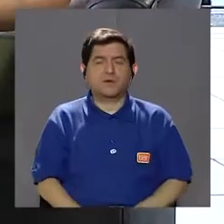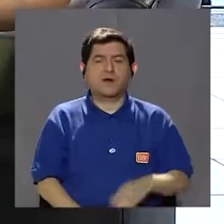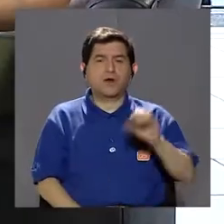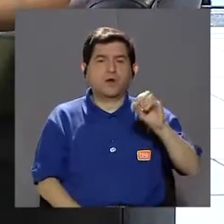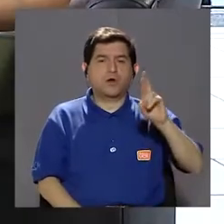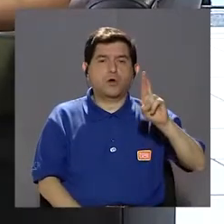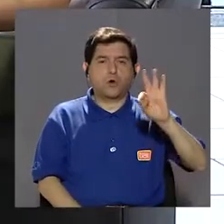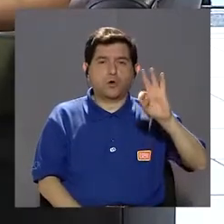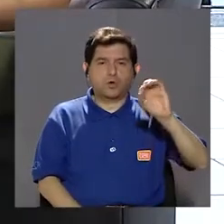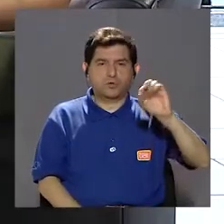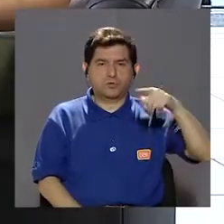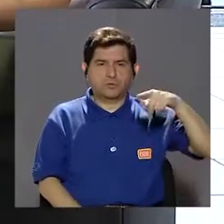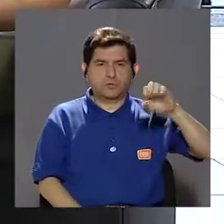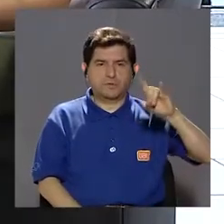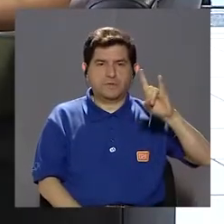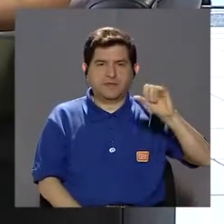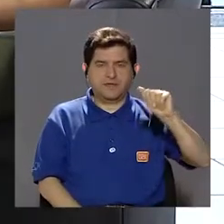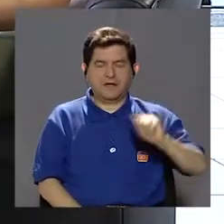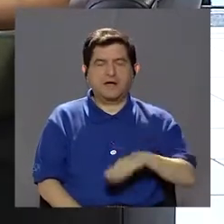ciertas